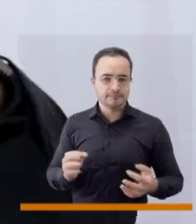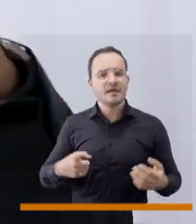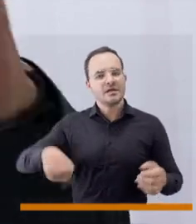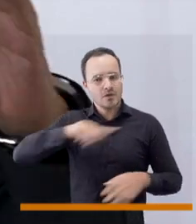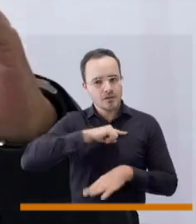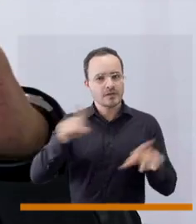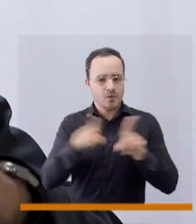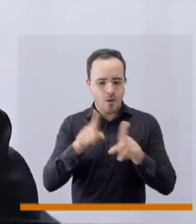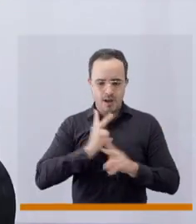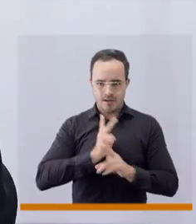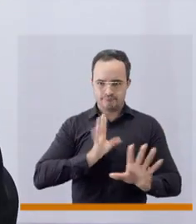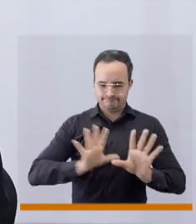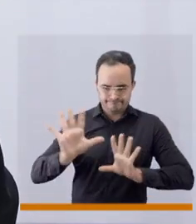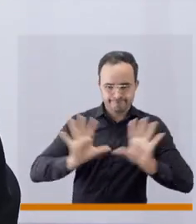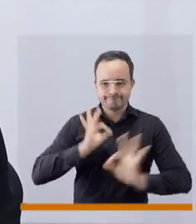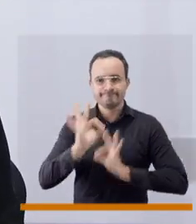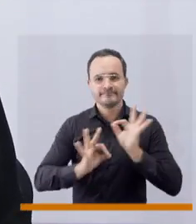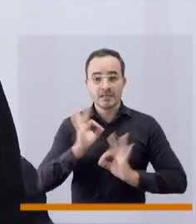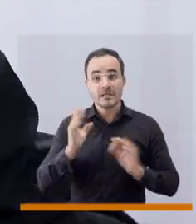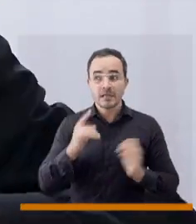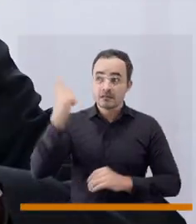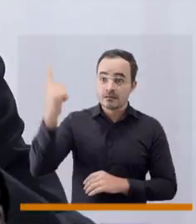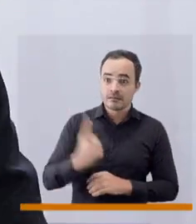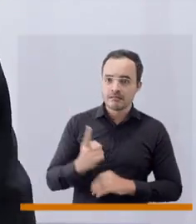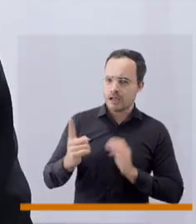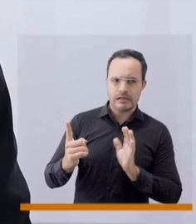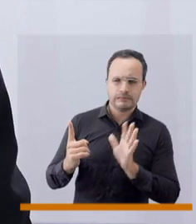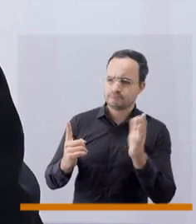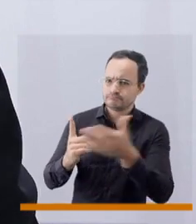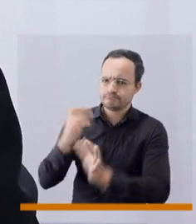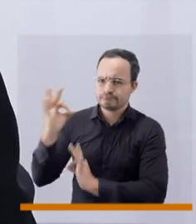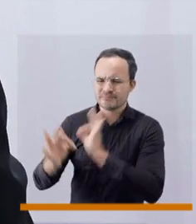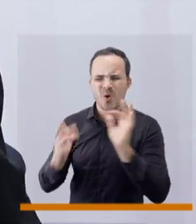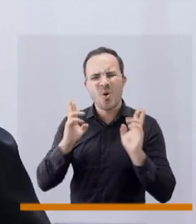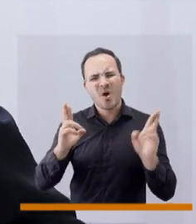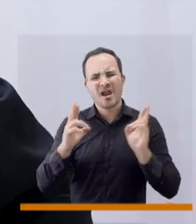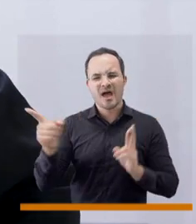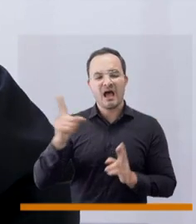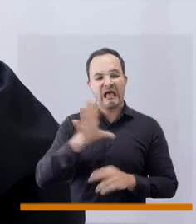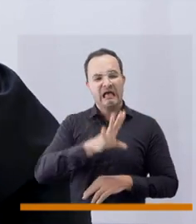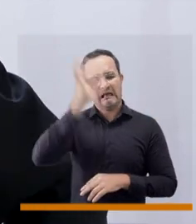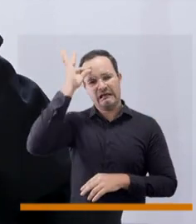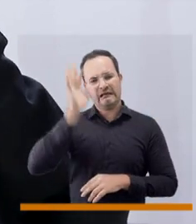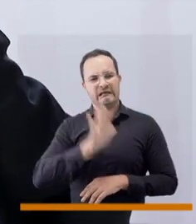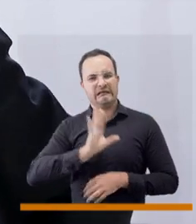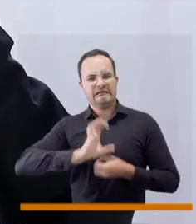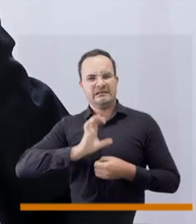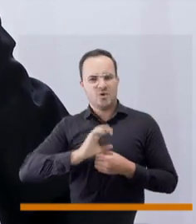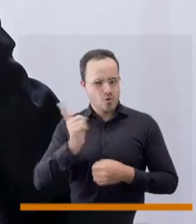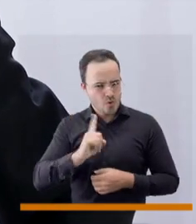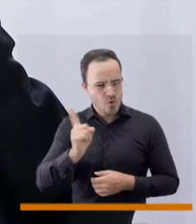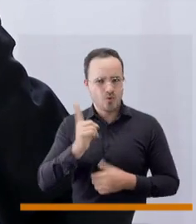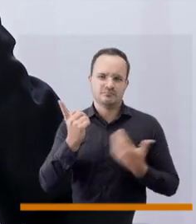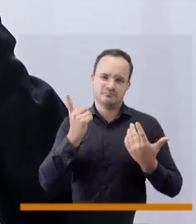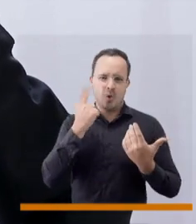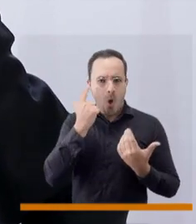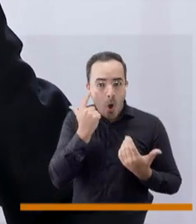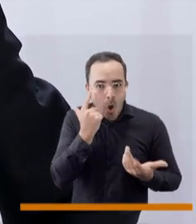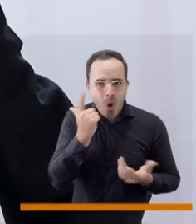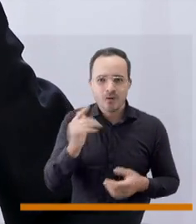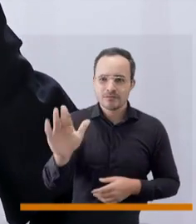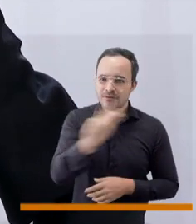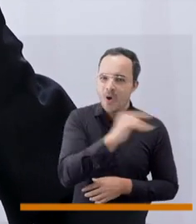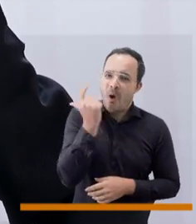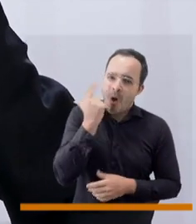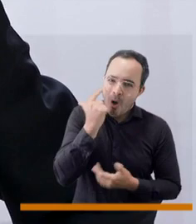cuidemos a nuestros silleteros por supuesto cuidémonos nosotros mismos y pilas cuidemos a quienes nos visiten que no se